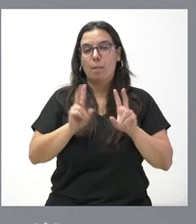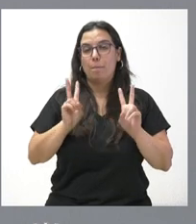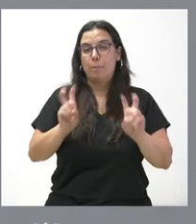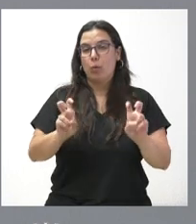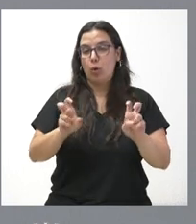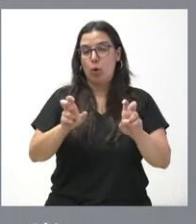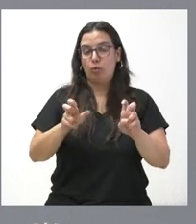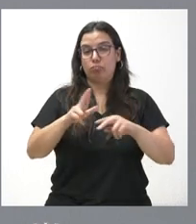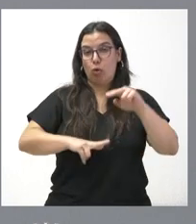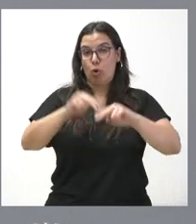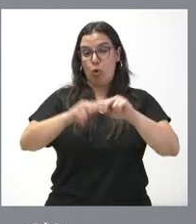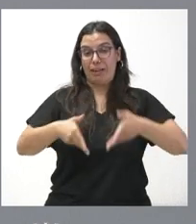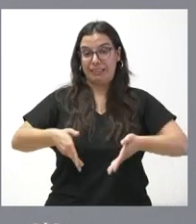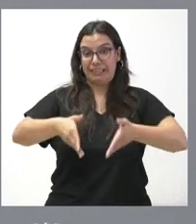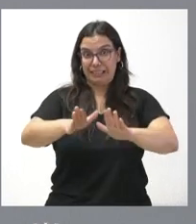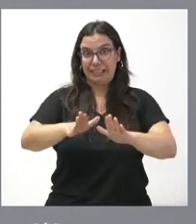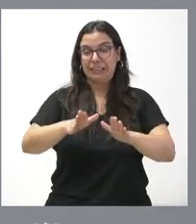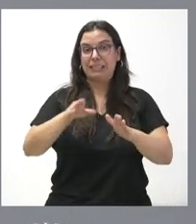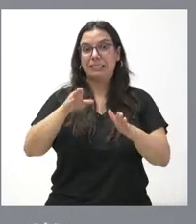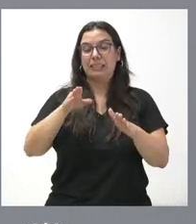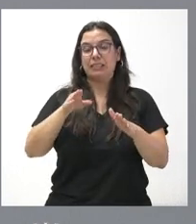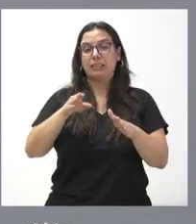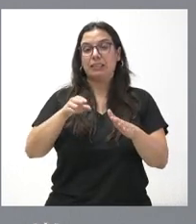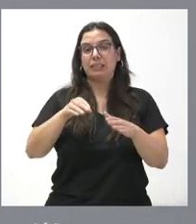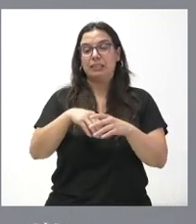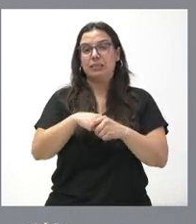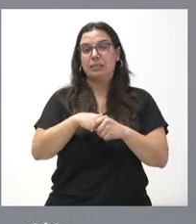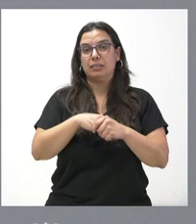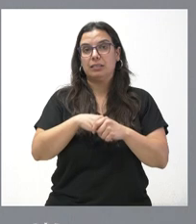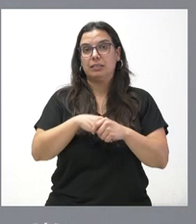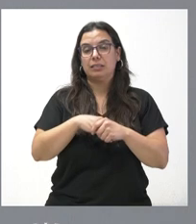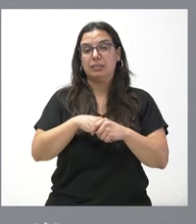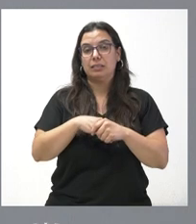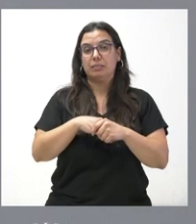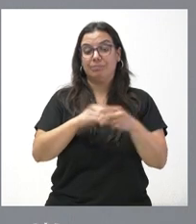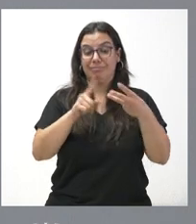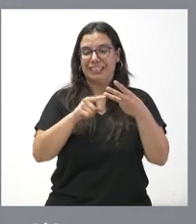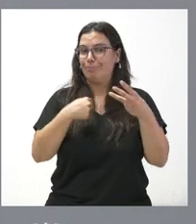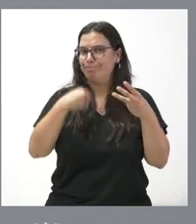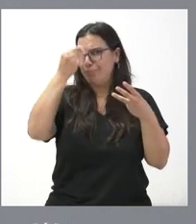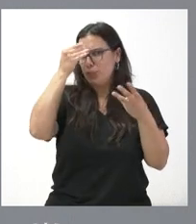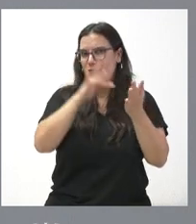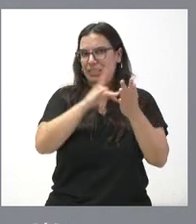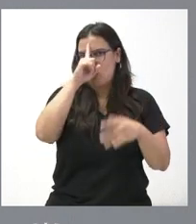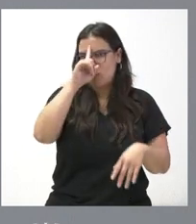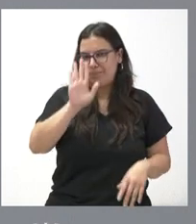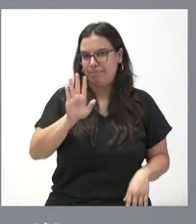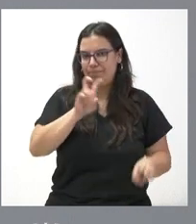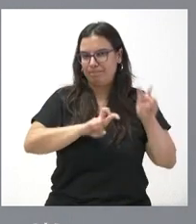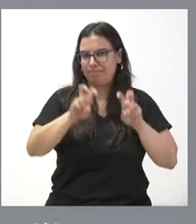de las obras de la carretera por la que usted pregunta.